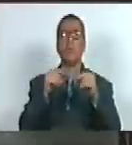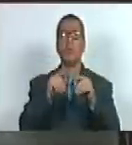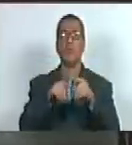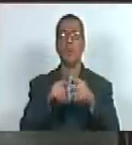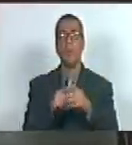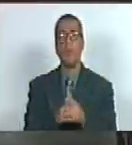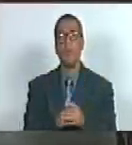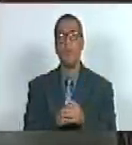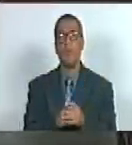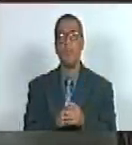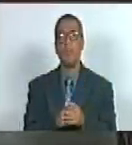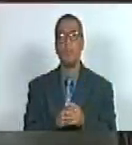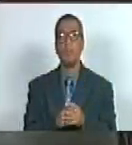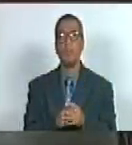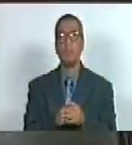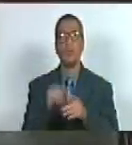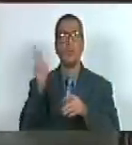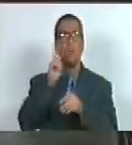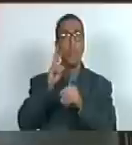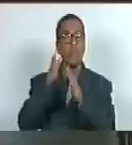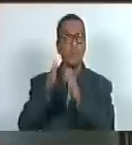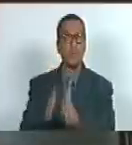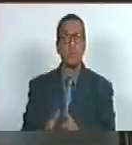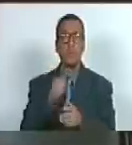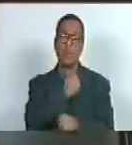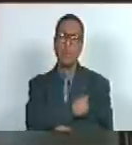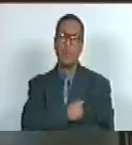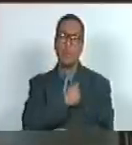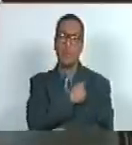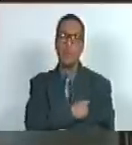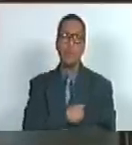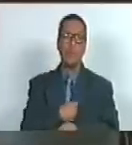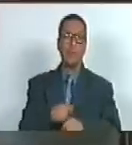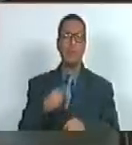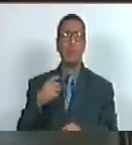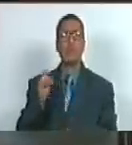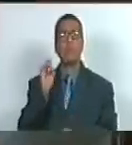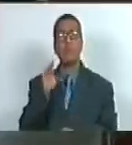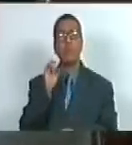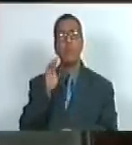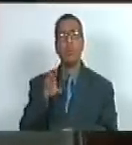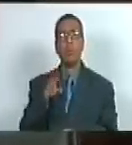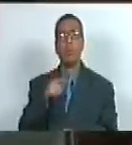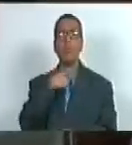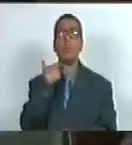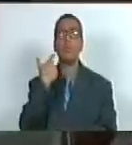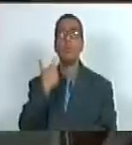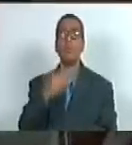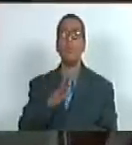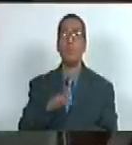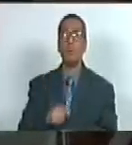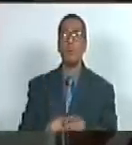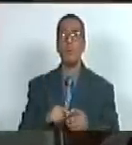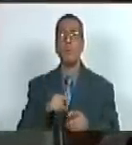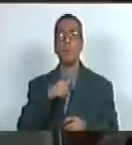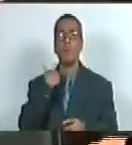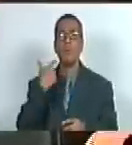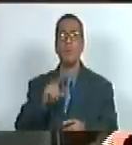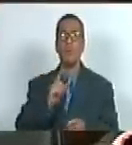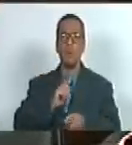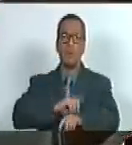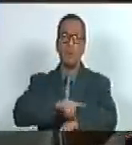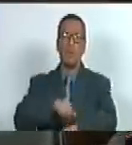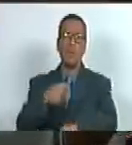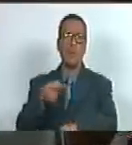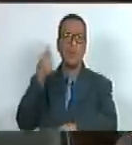de los venezolanos lamentablemente dolorosamente fallecido hace unas horas